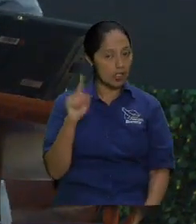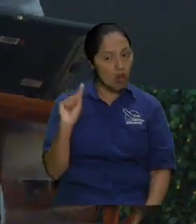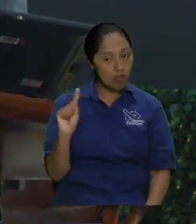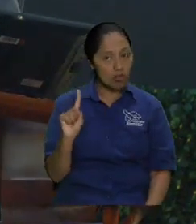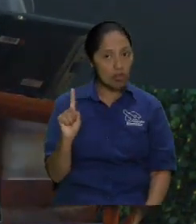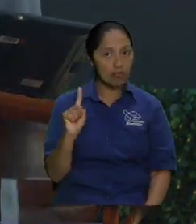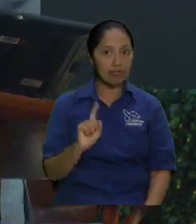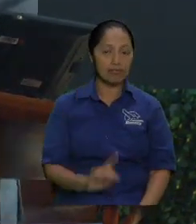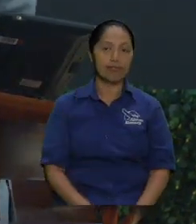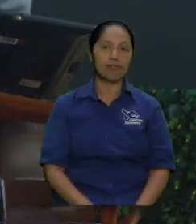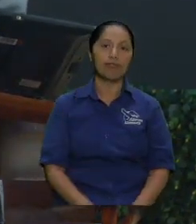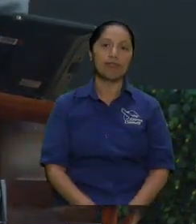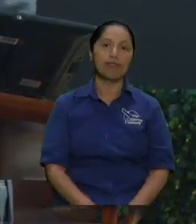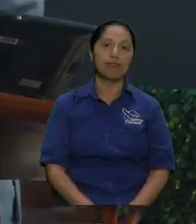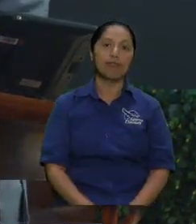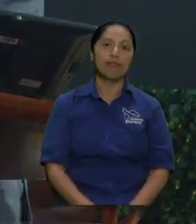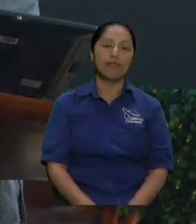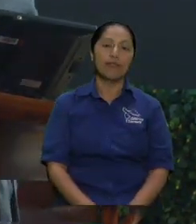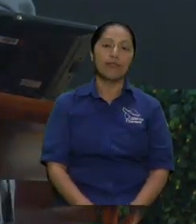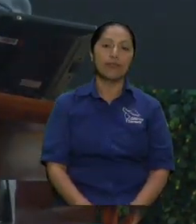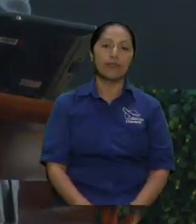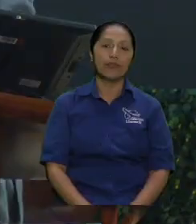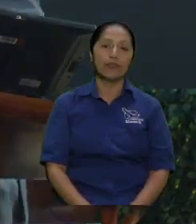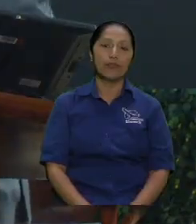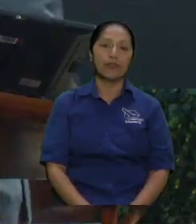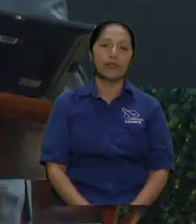usted casualmente abrió deuteronomio 28